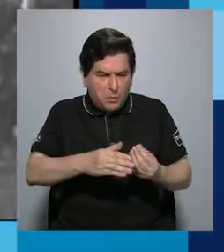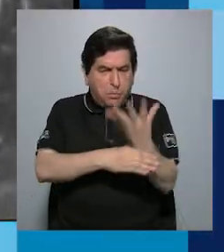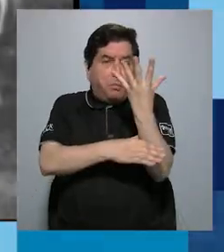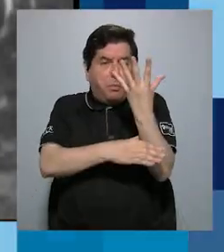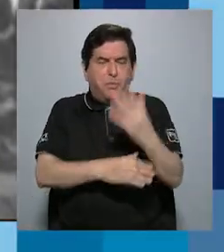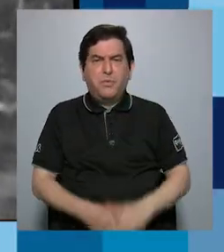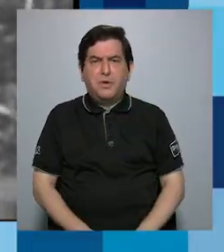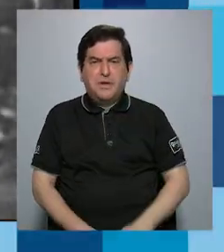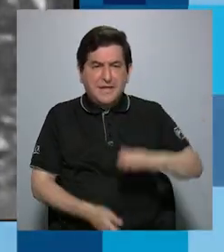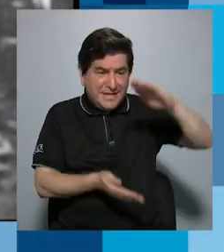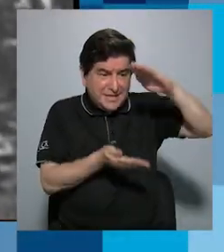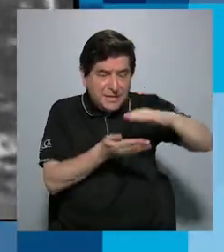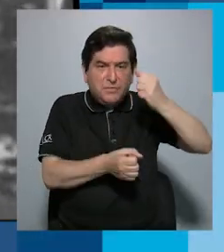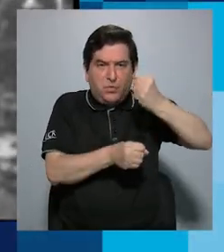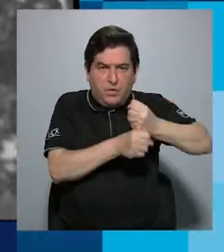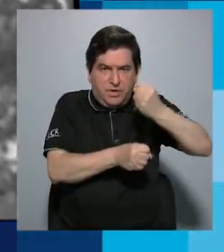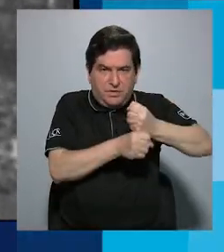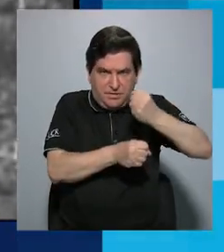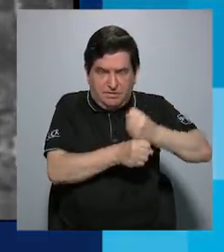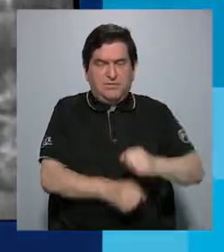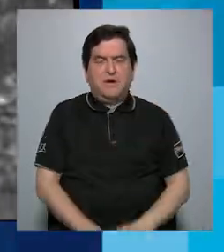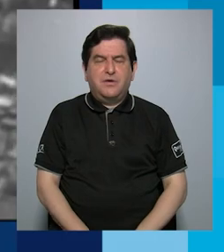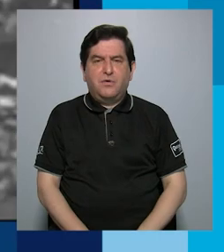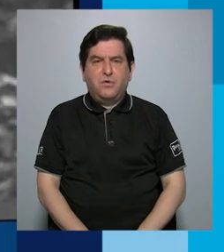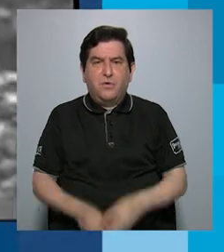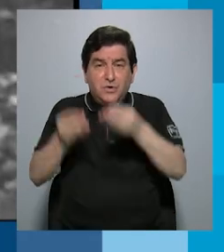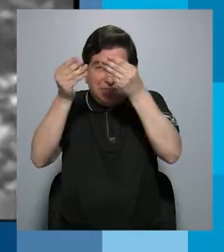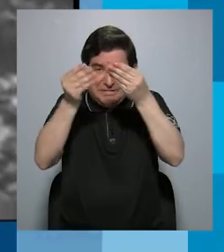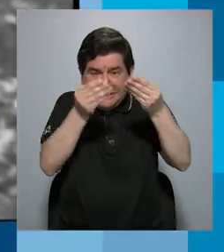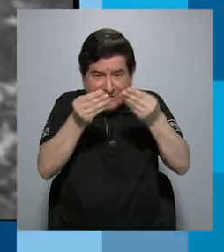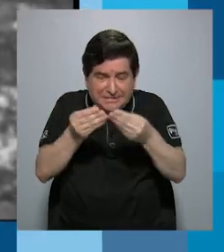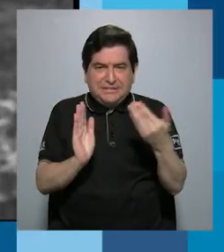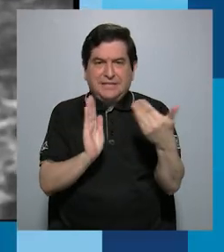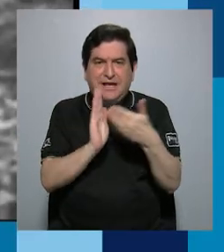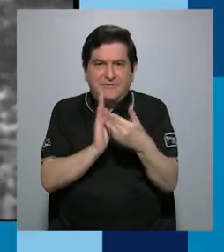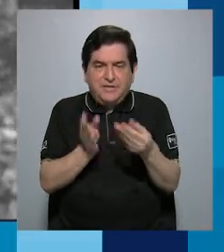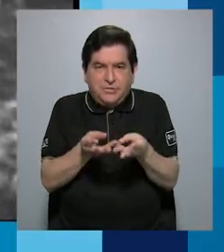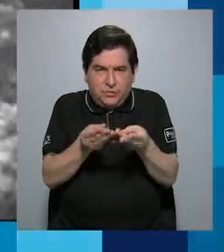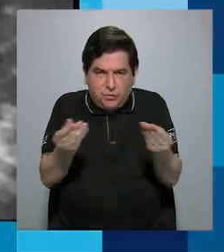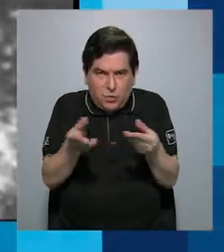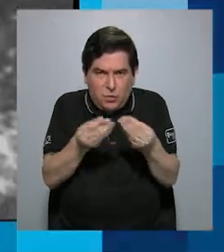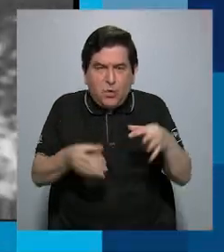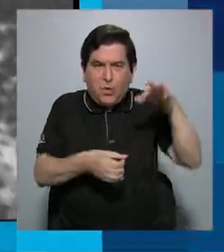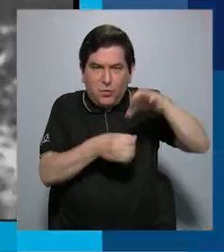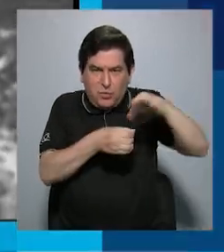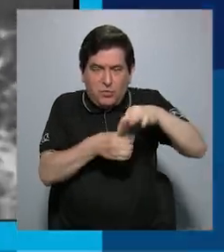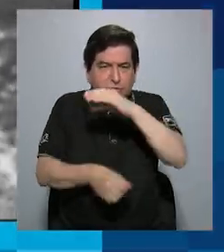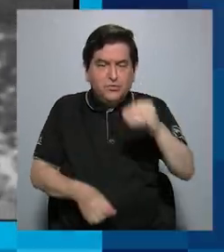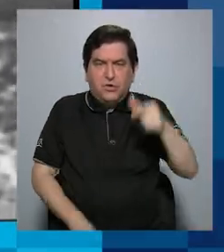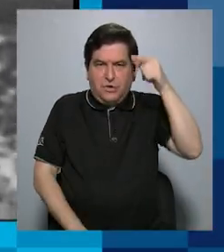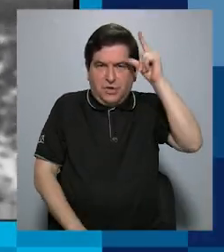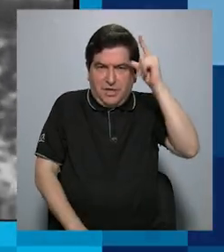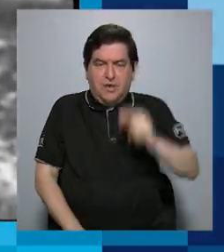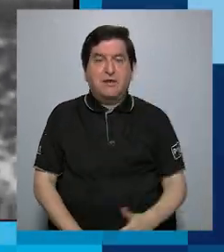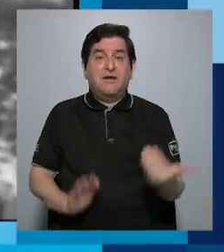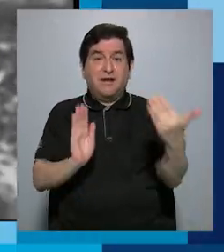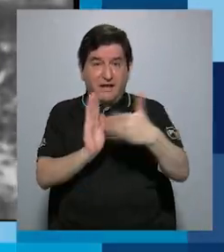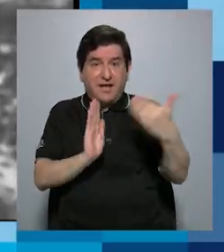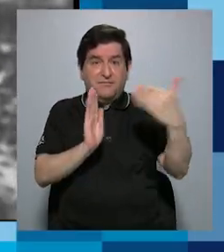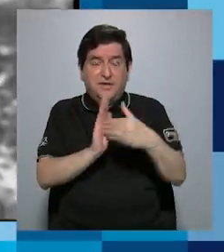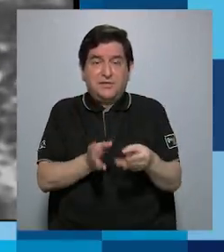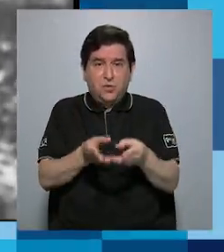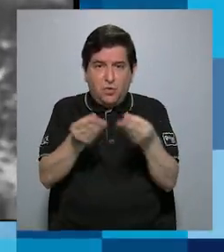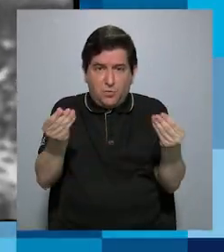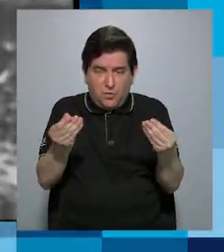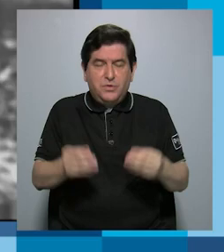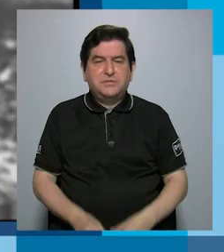disminuyeron la mano de obra. La ceniza volcánica afectó a la producción agrícola y al ganado perjudicando la